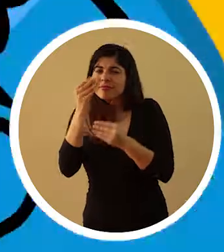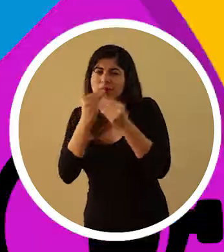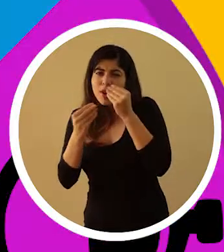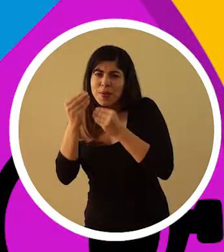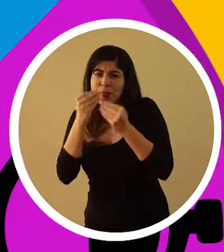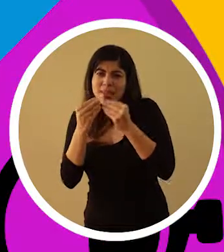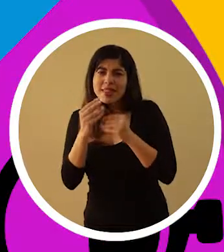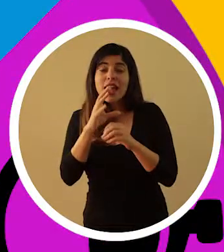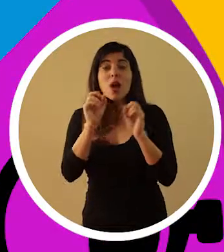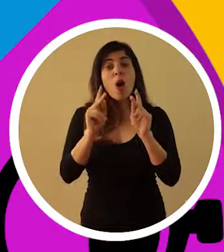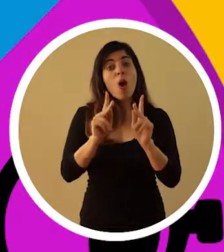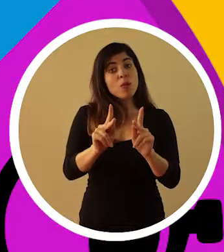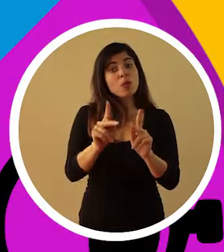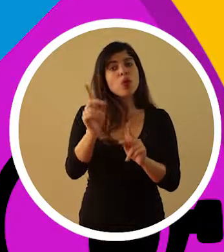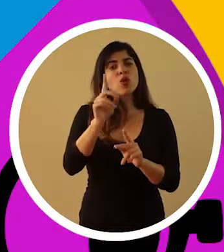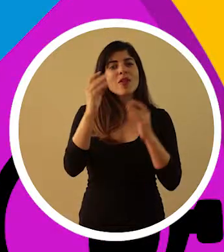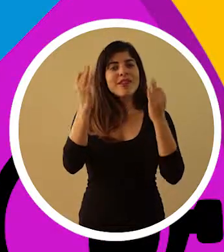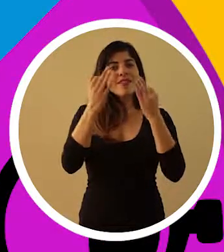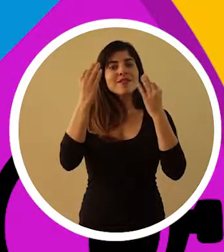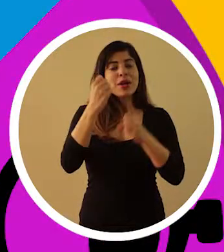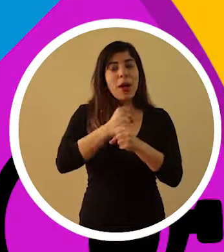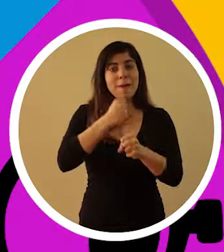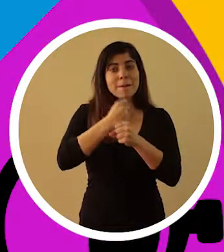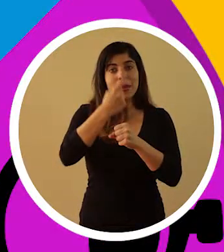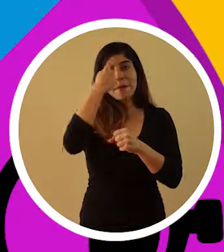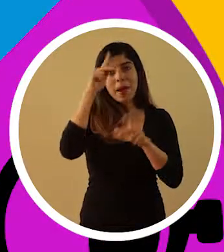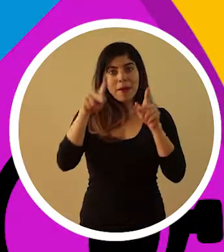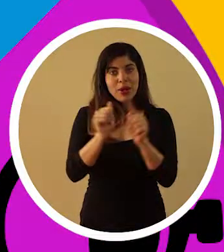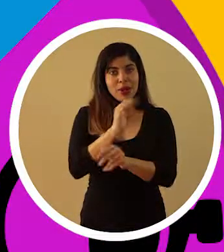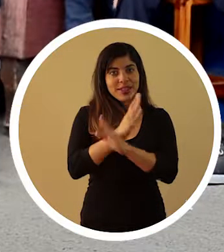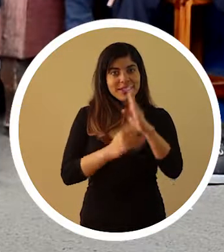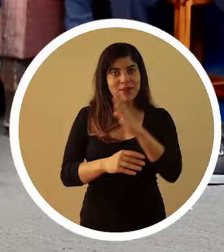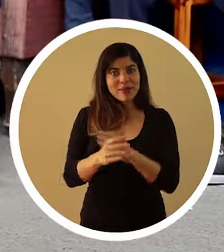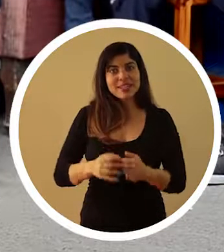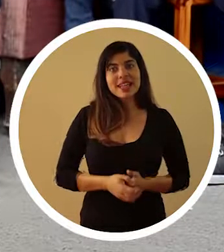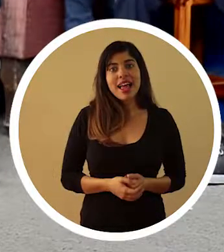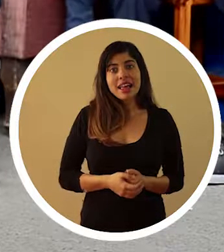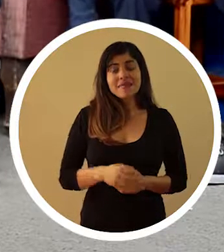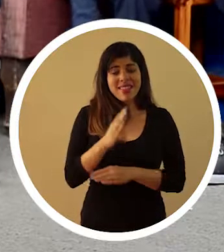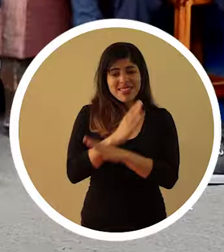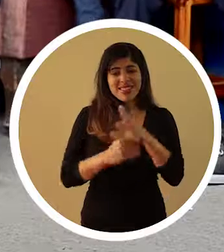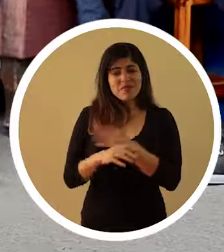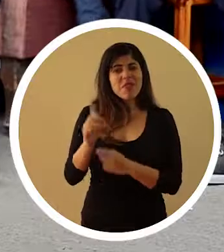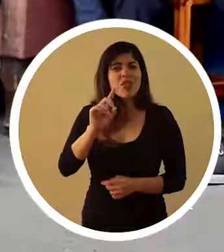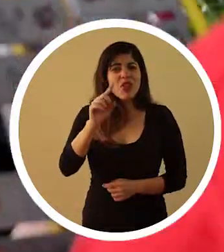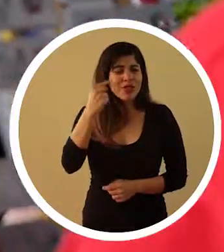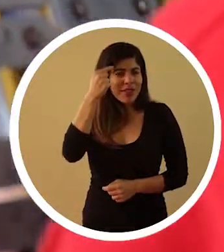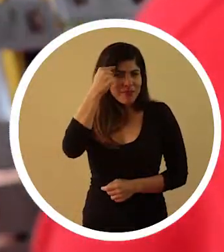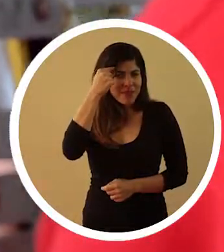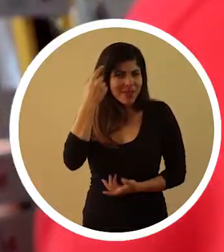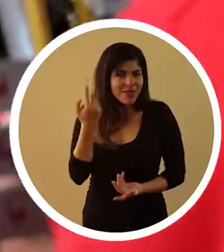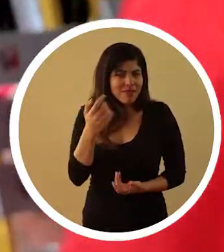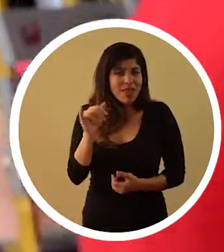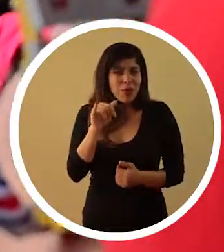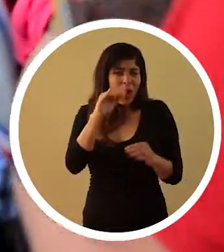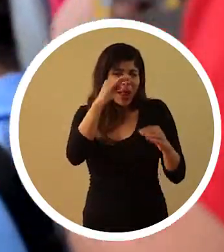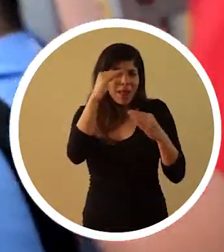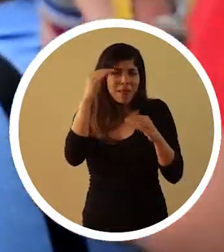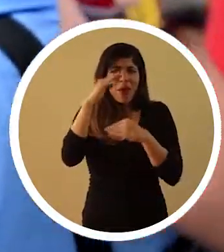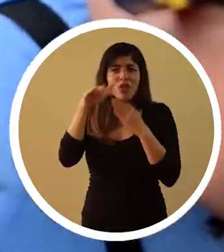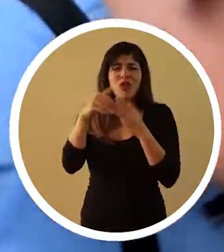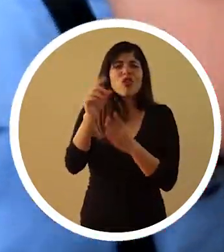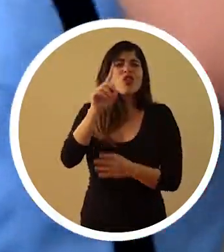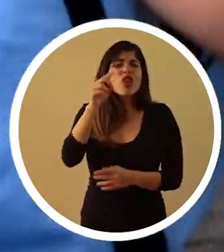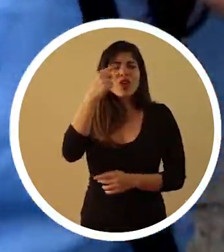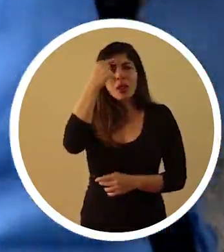comidas y oportunidades en la Feria de Empleo para Personas con Discapacidad. La discapacidad uno la tiene aquí en la mente, igual las limitaciones, todo eso lo